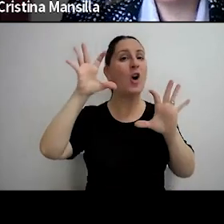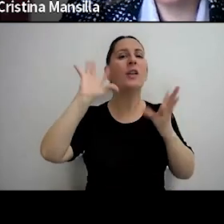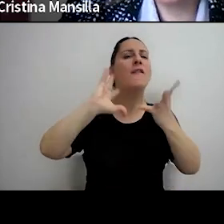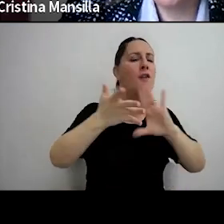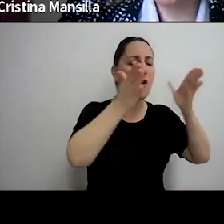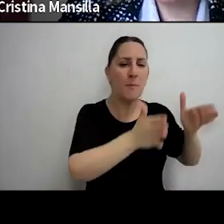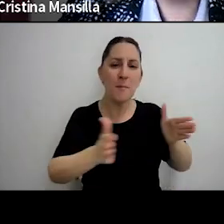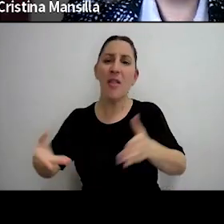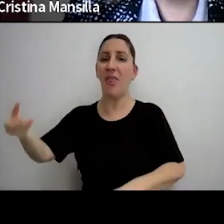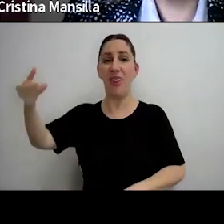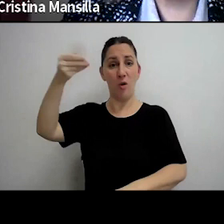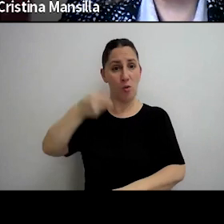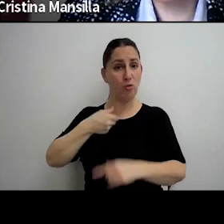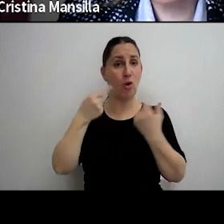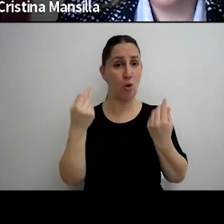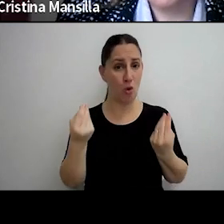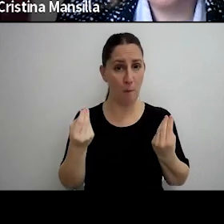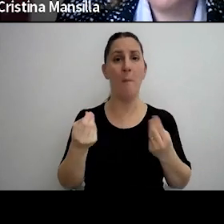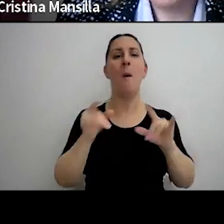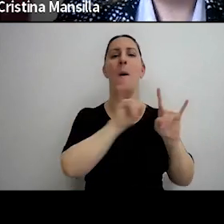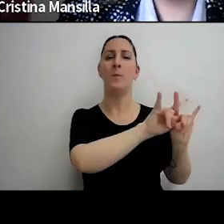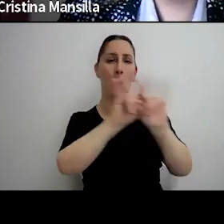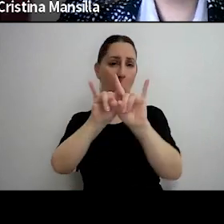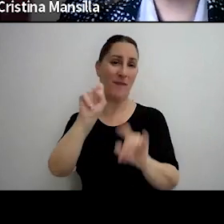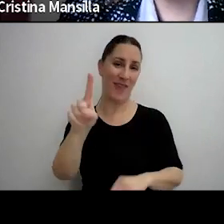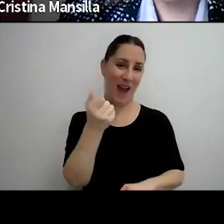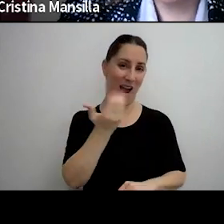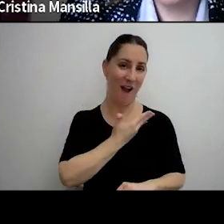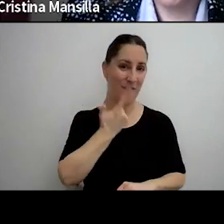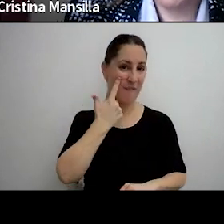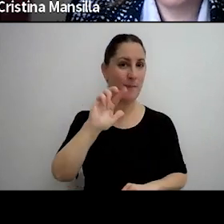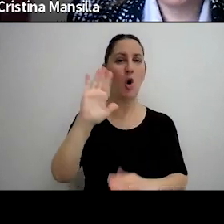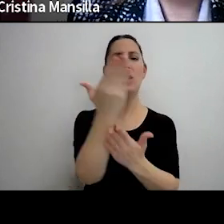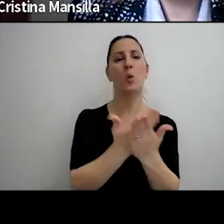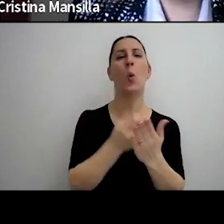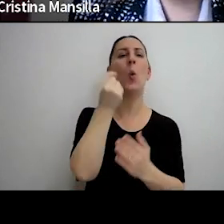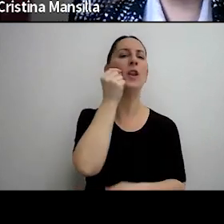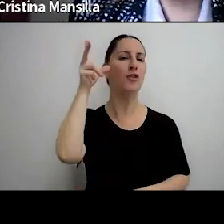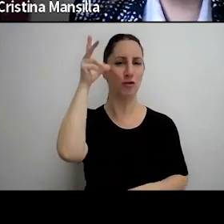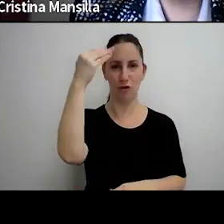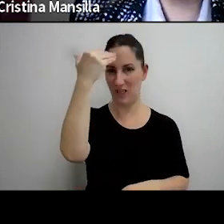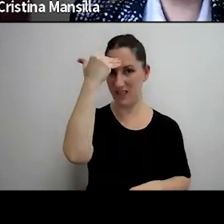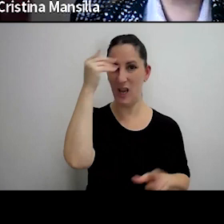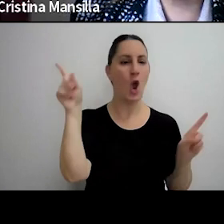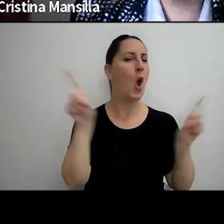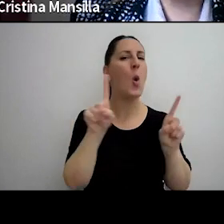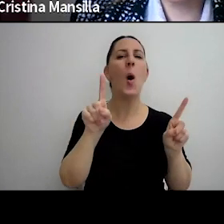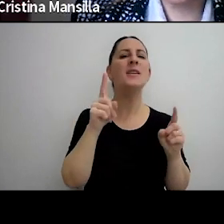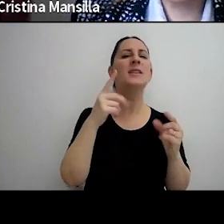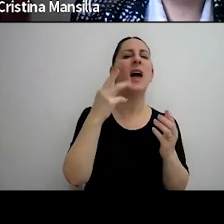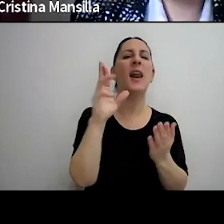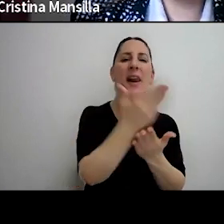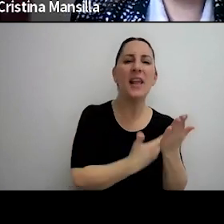es devolución, se hace a través de la página web de AFEP, o resolución 4815. No es el régimen de devolución